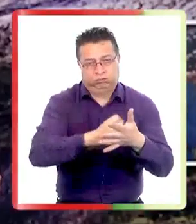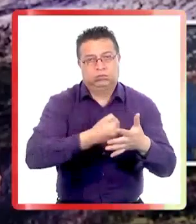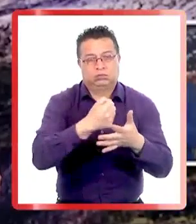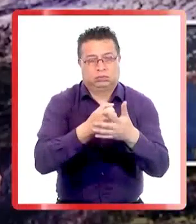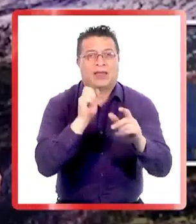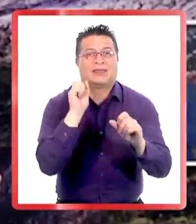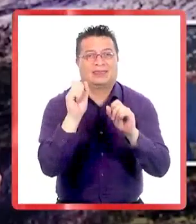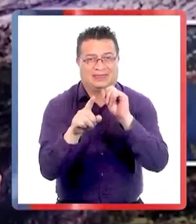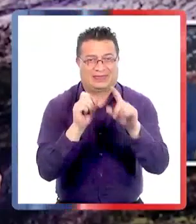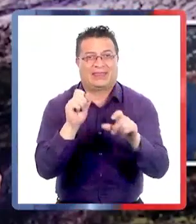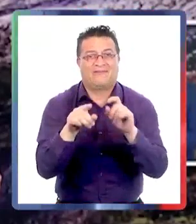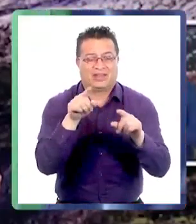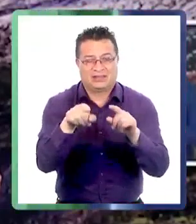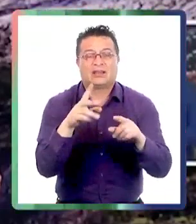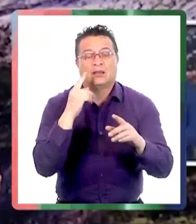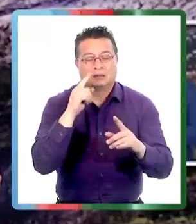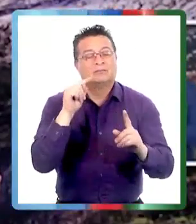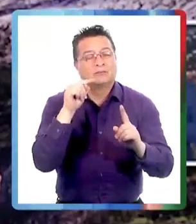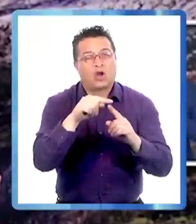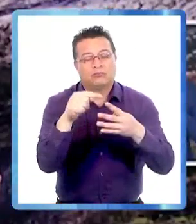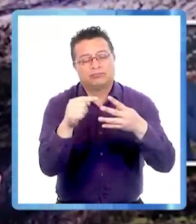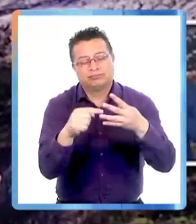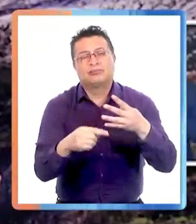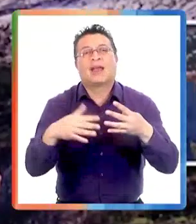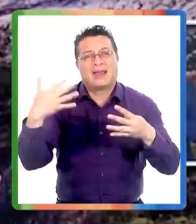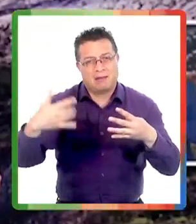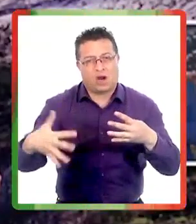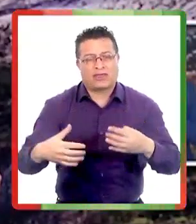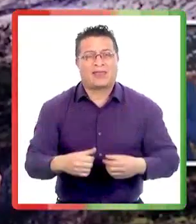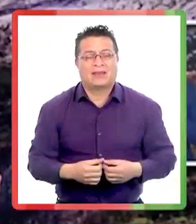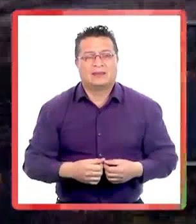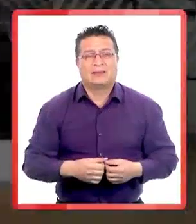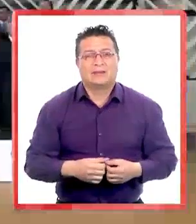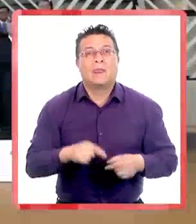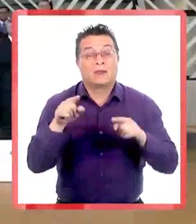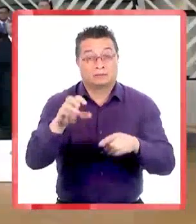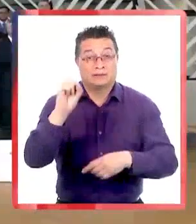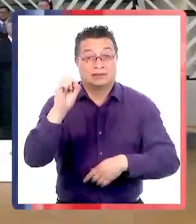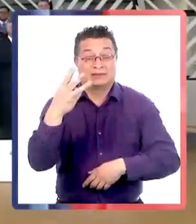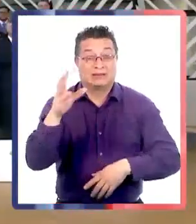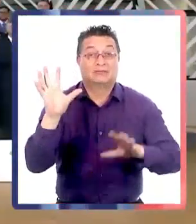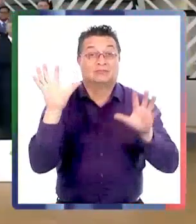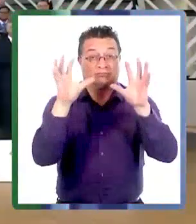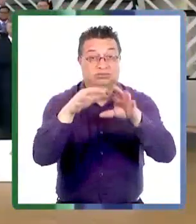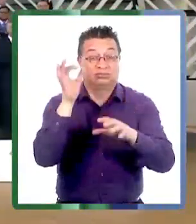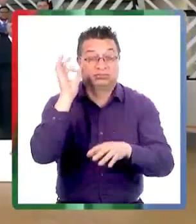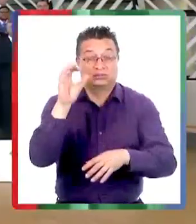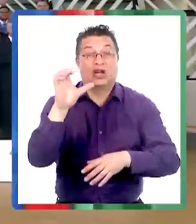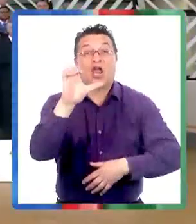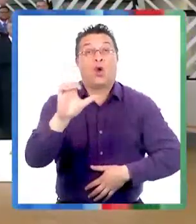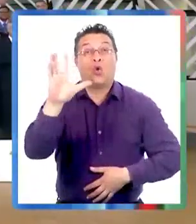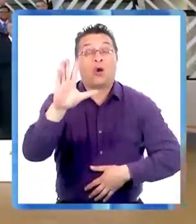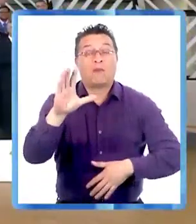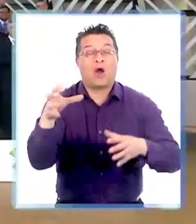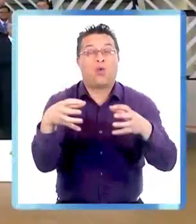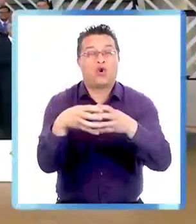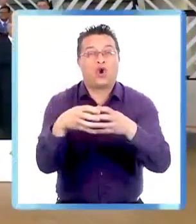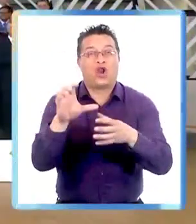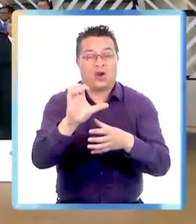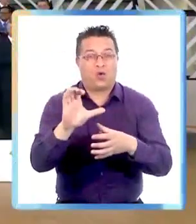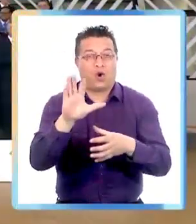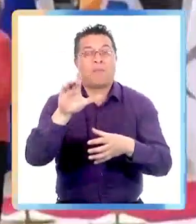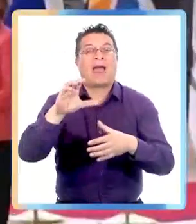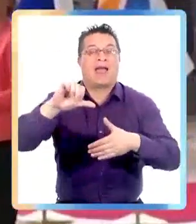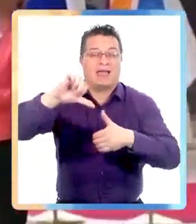a quienes lucharon y defendieron ciertos principios que son claves. Arrancó la tercera cumbre de la Unión Europea,